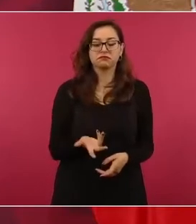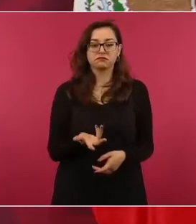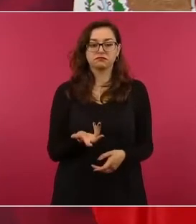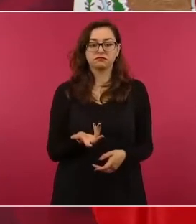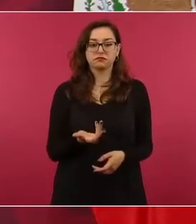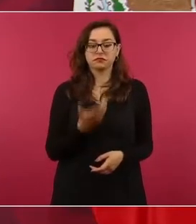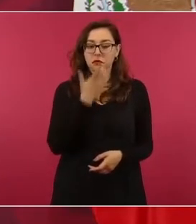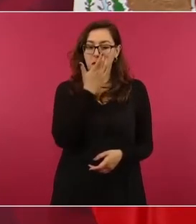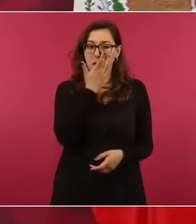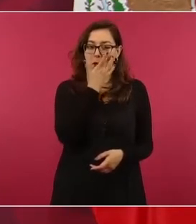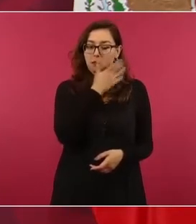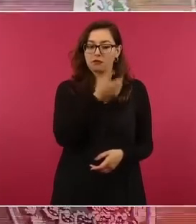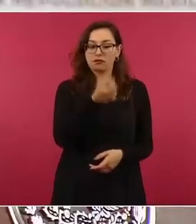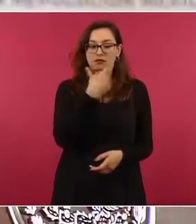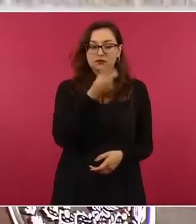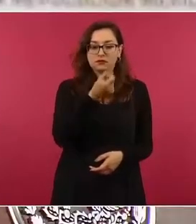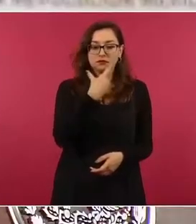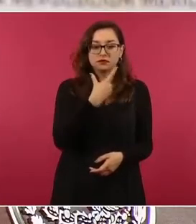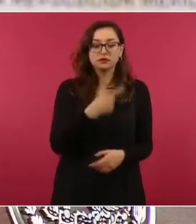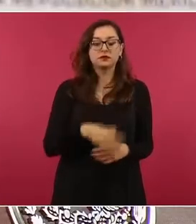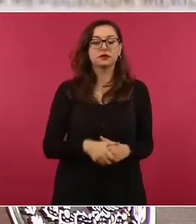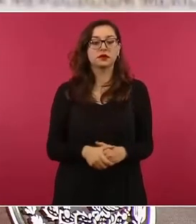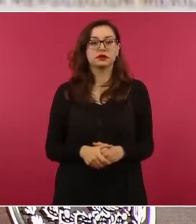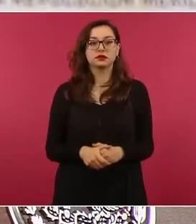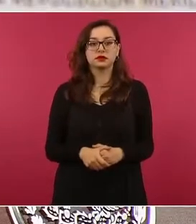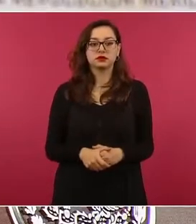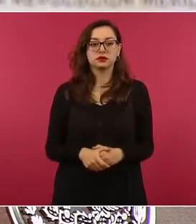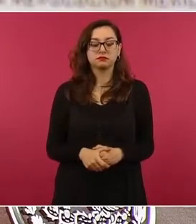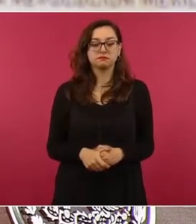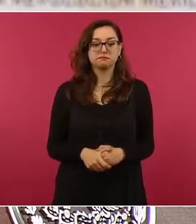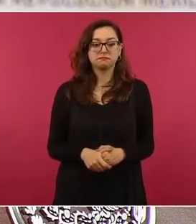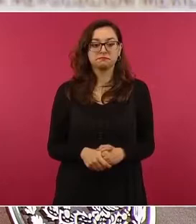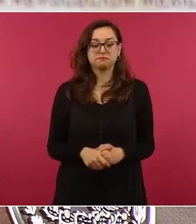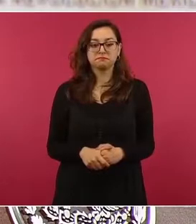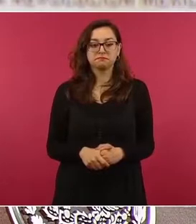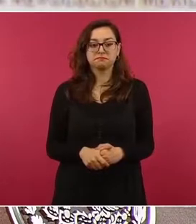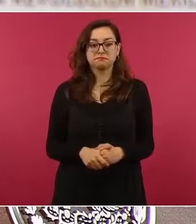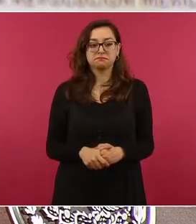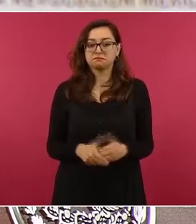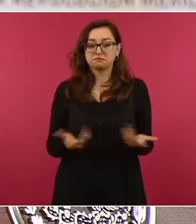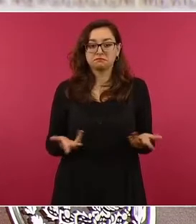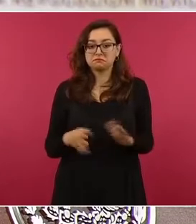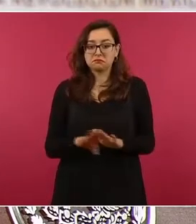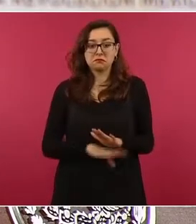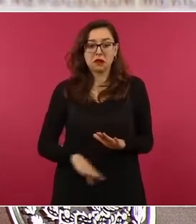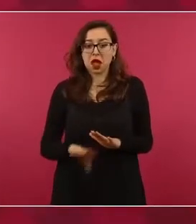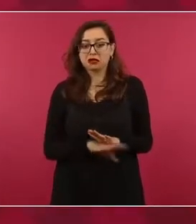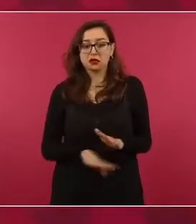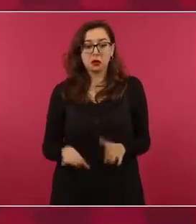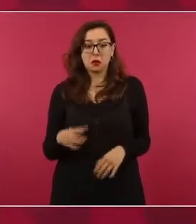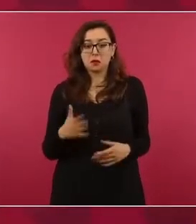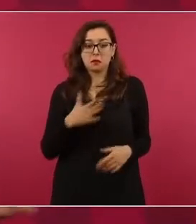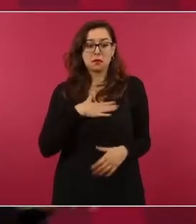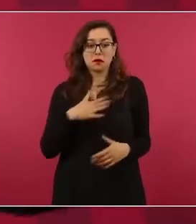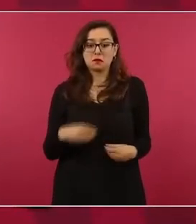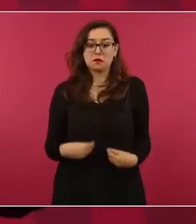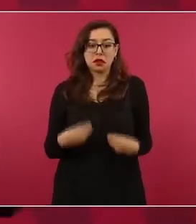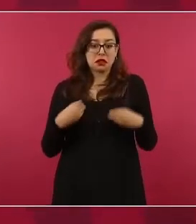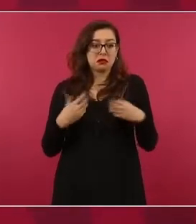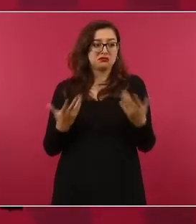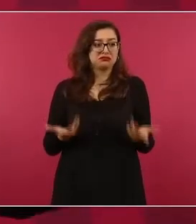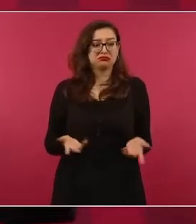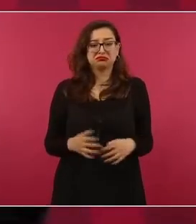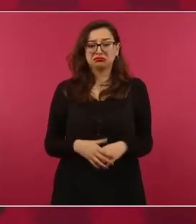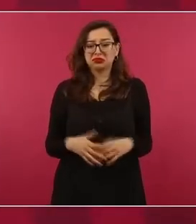la medicina, lo básico, ropa,